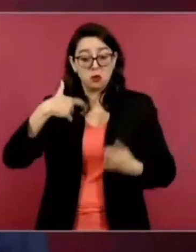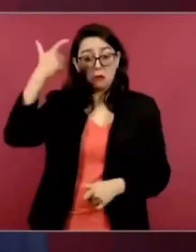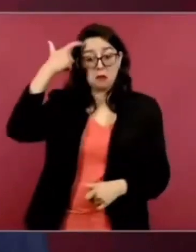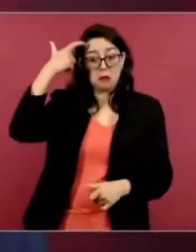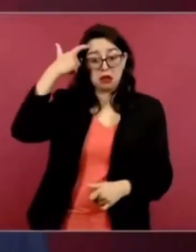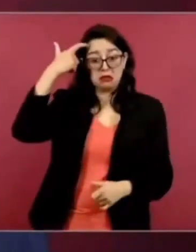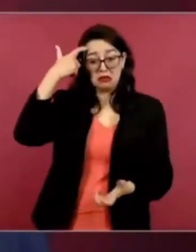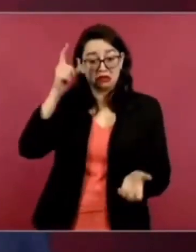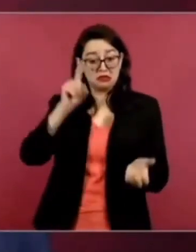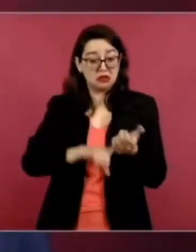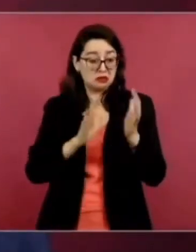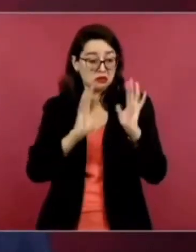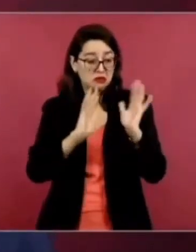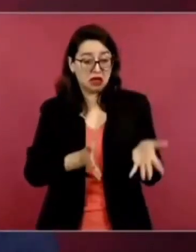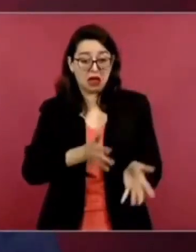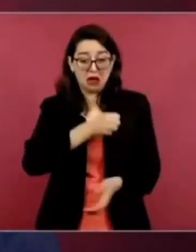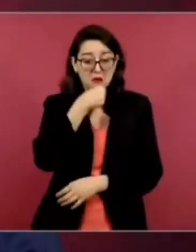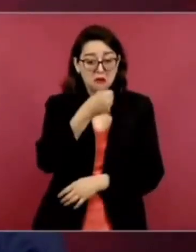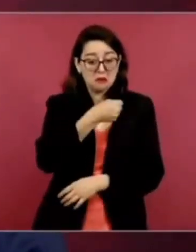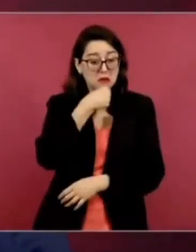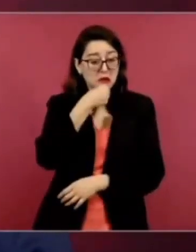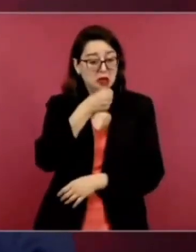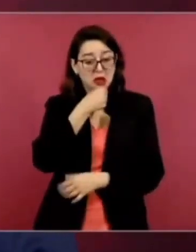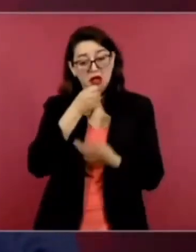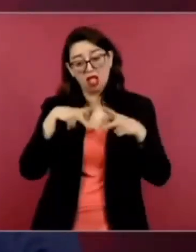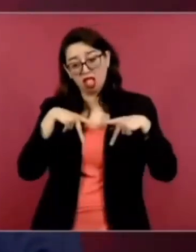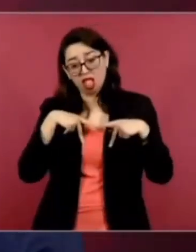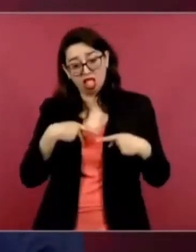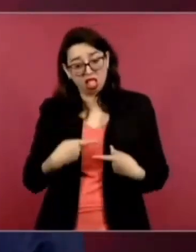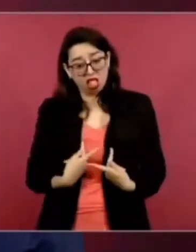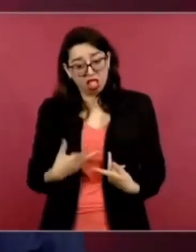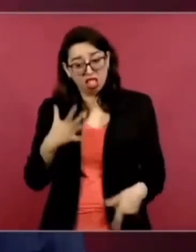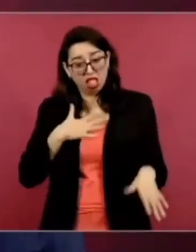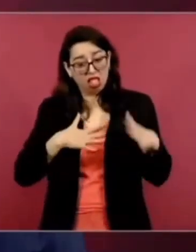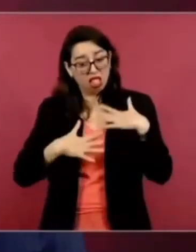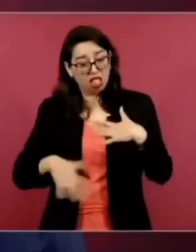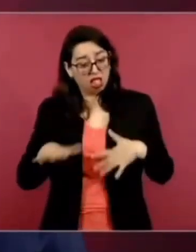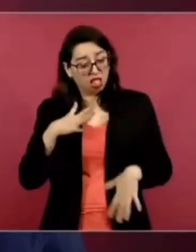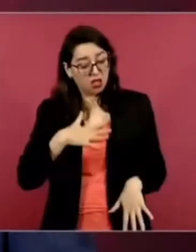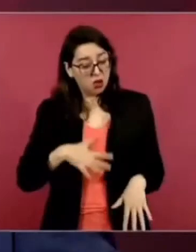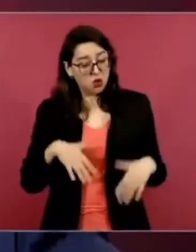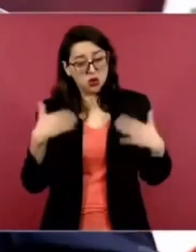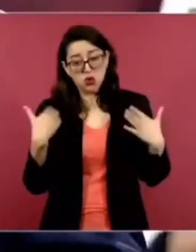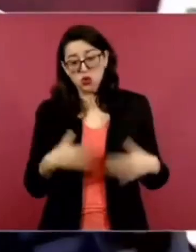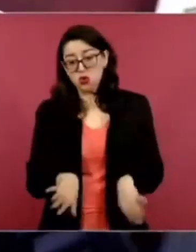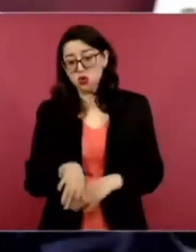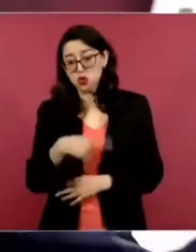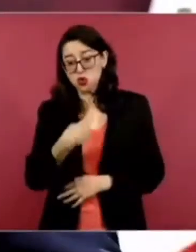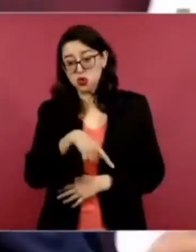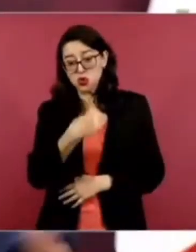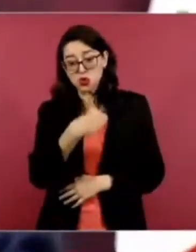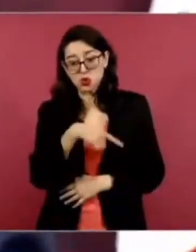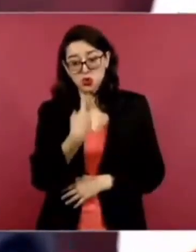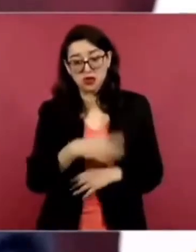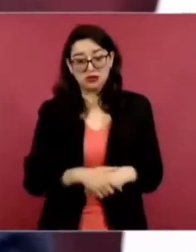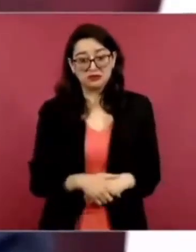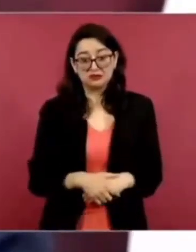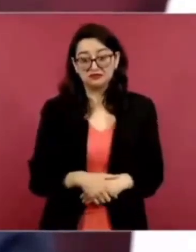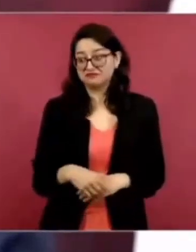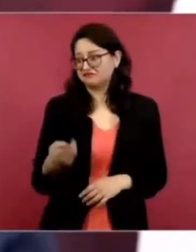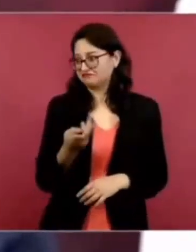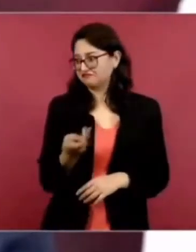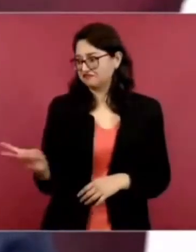cuántos adultos mayores son unos chamacos?